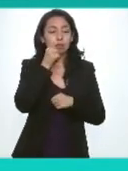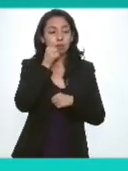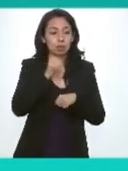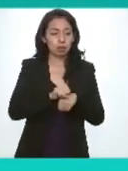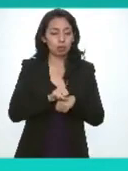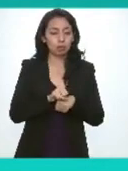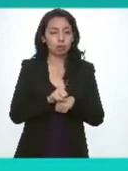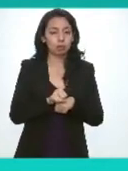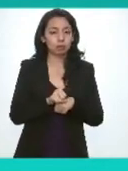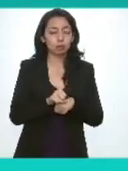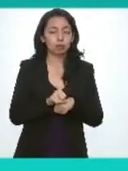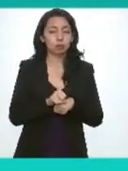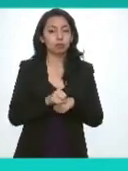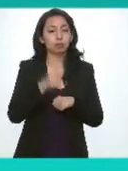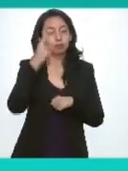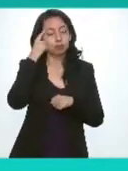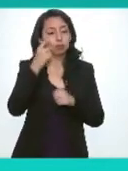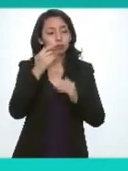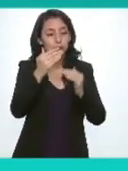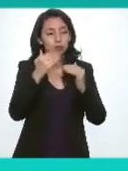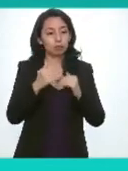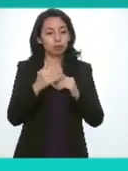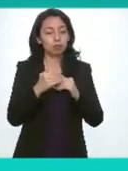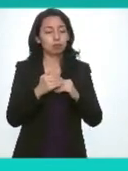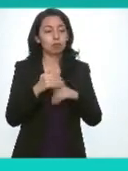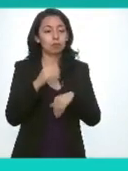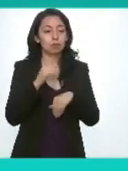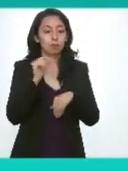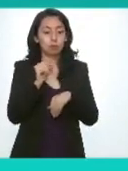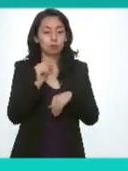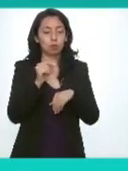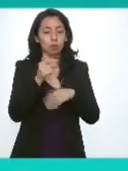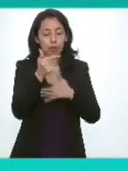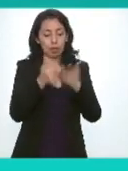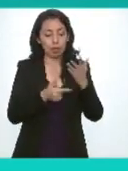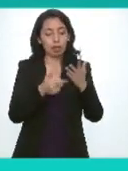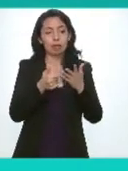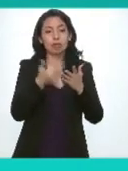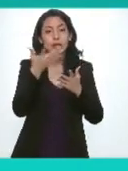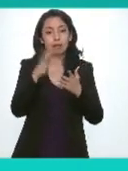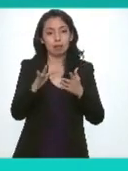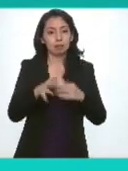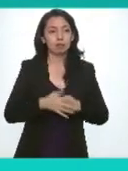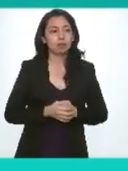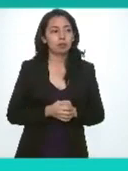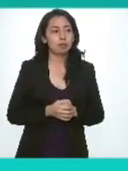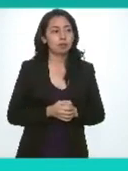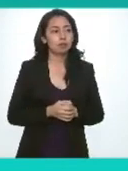intervención secretario para proceder con el desahogo del punto 10 del orden del día